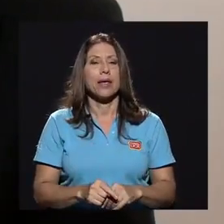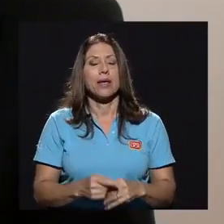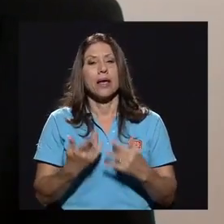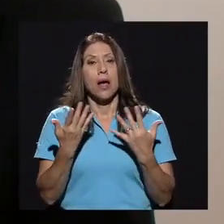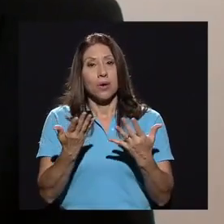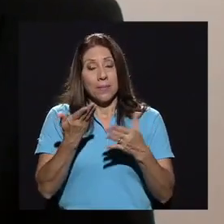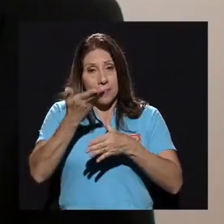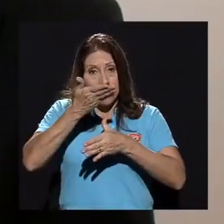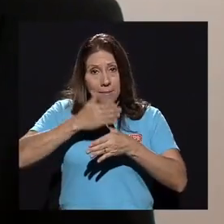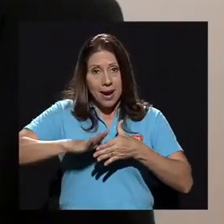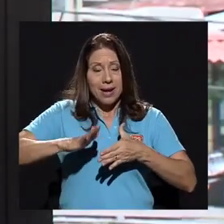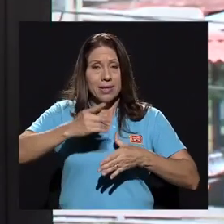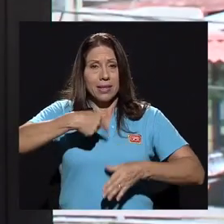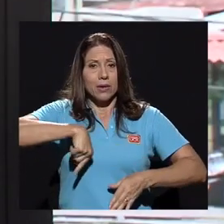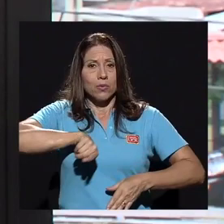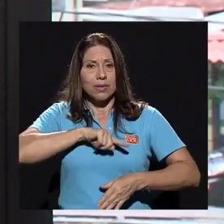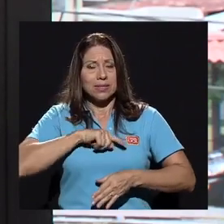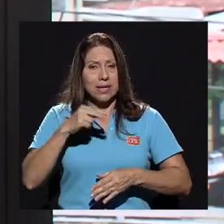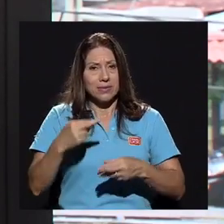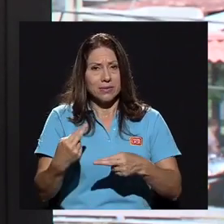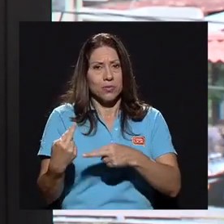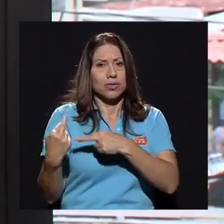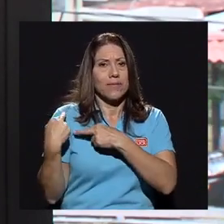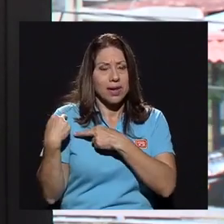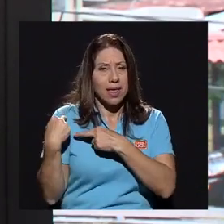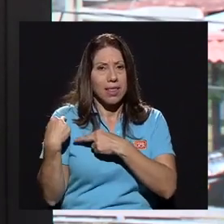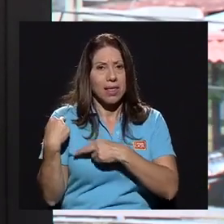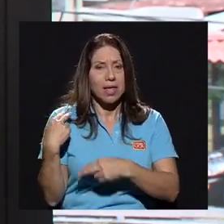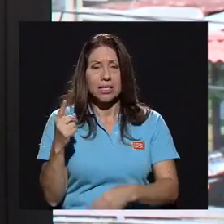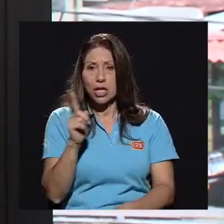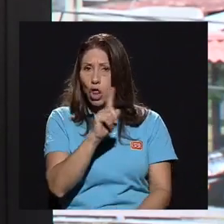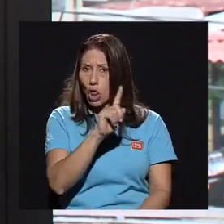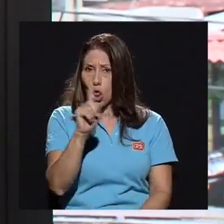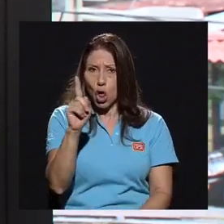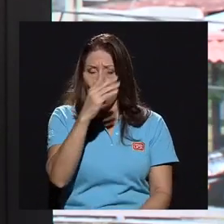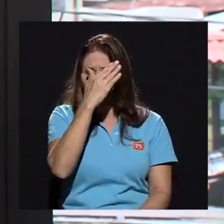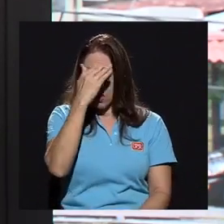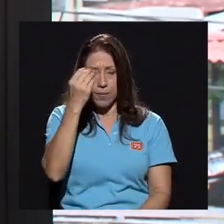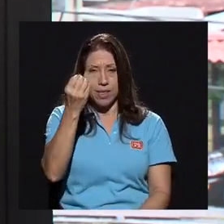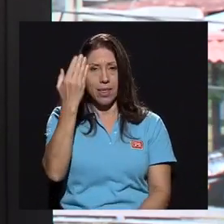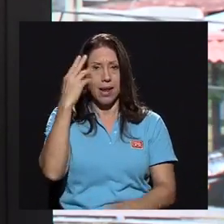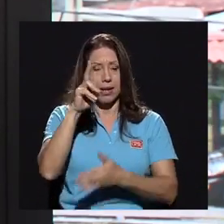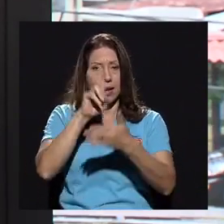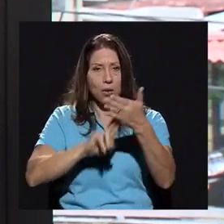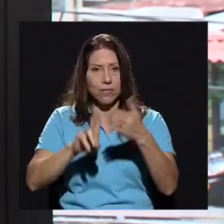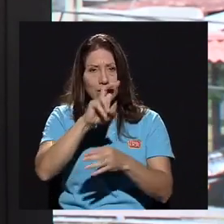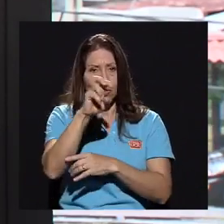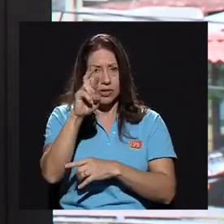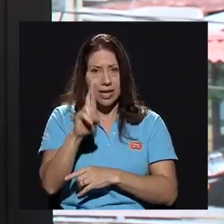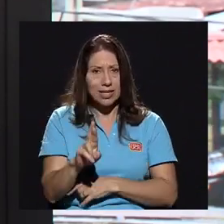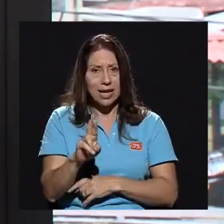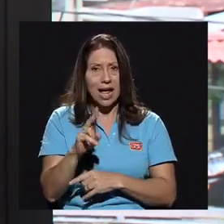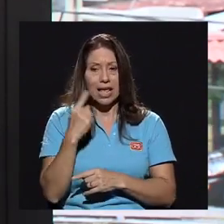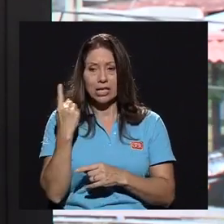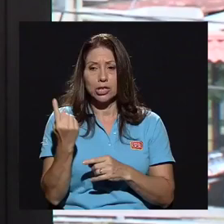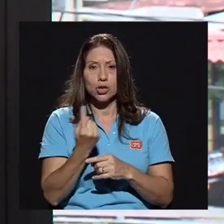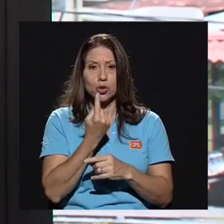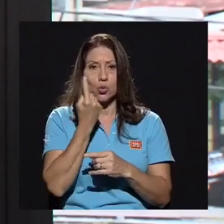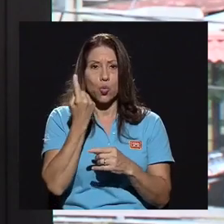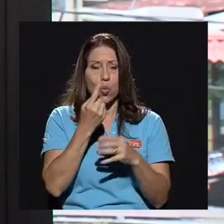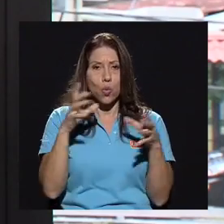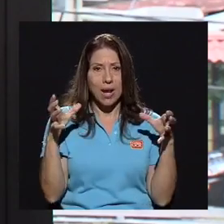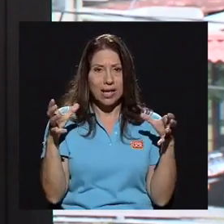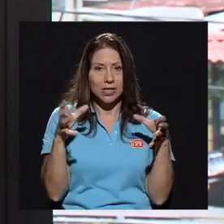parte de nuestra responsabilidad es no olvidarnos de que la Universidad de Costa Rica es una sola